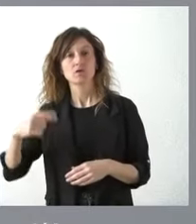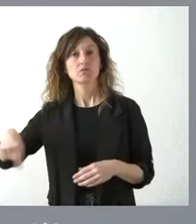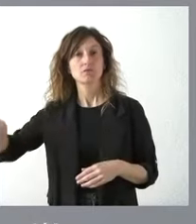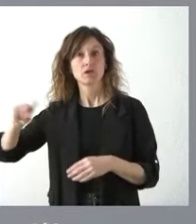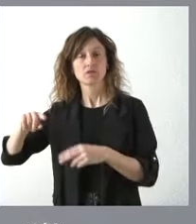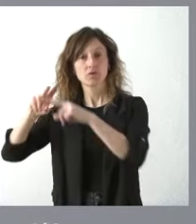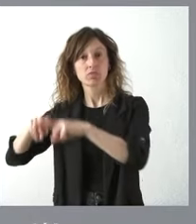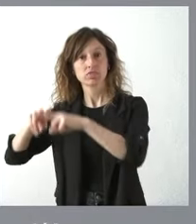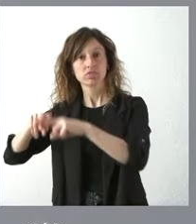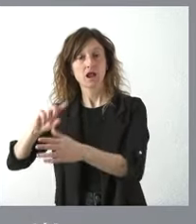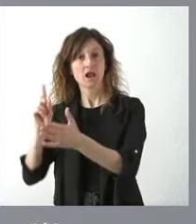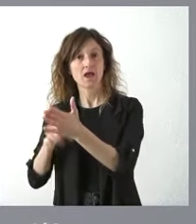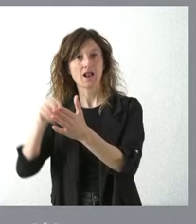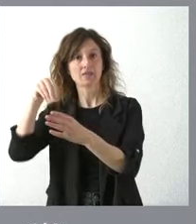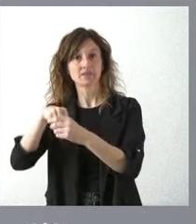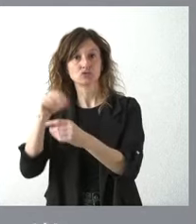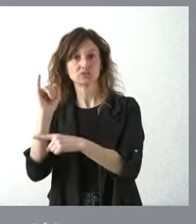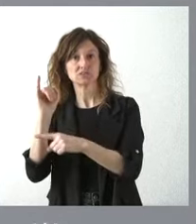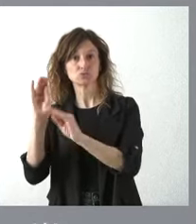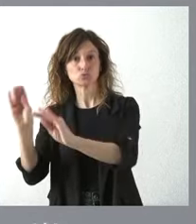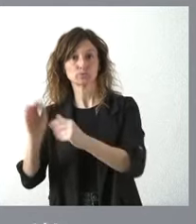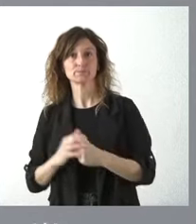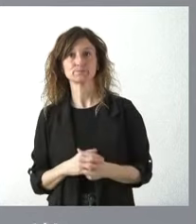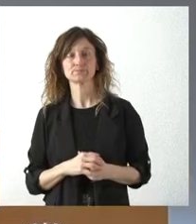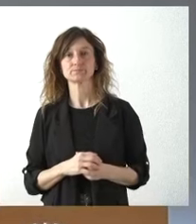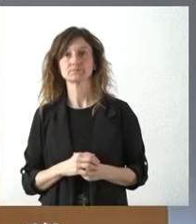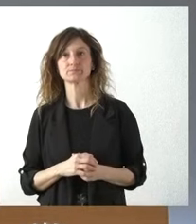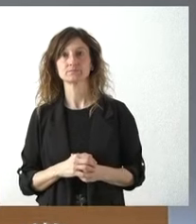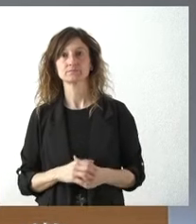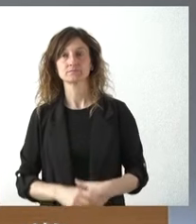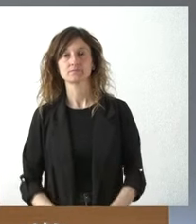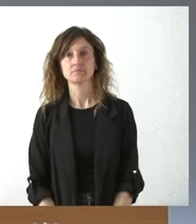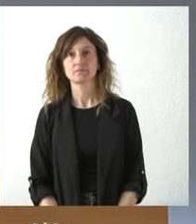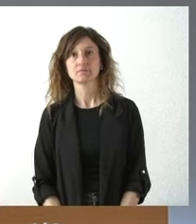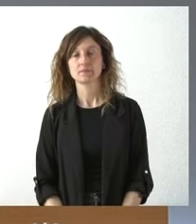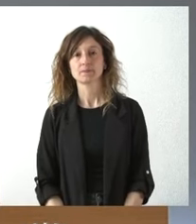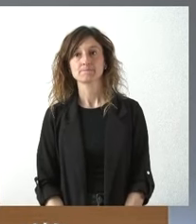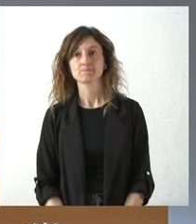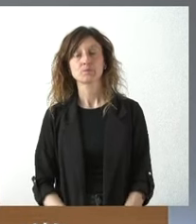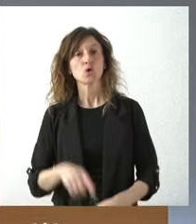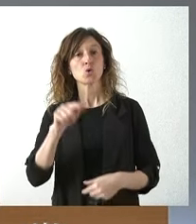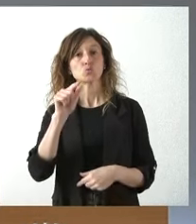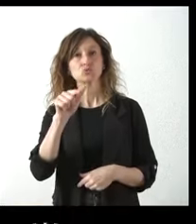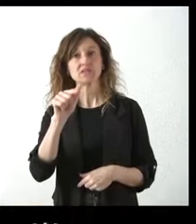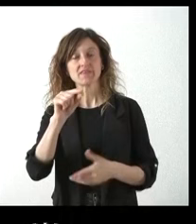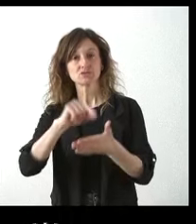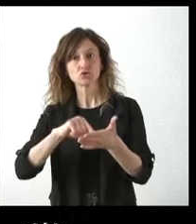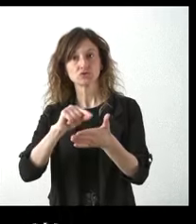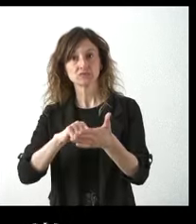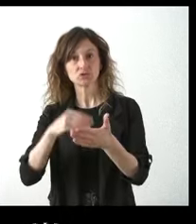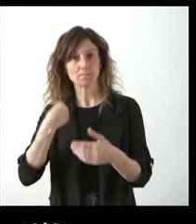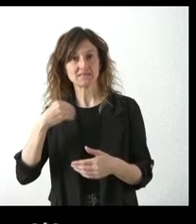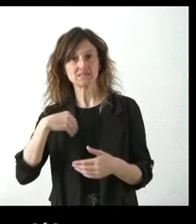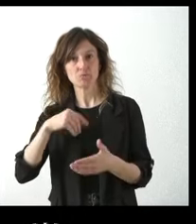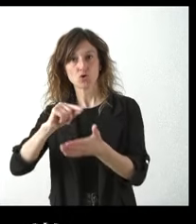procedimientos legales dentro de la propia institución que ha sido subvencionada ¿habían autorizado ustedes el contrato de este